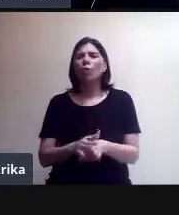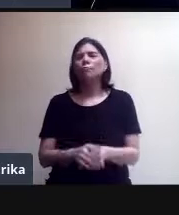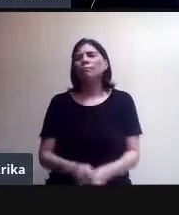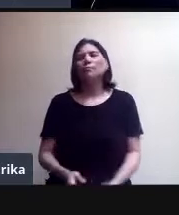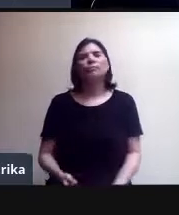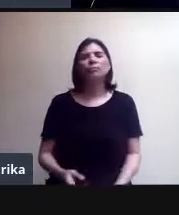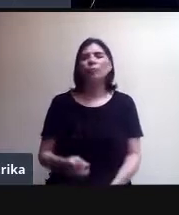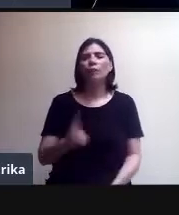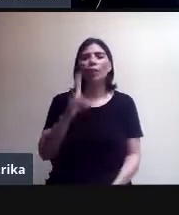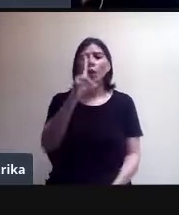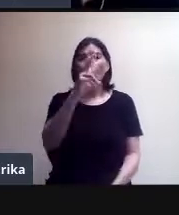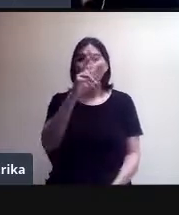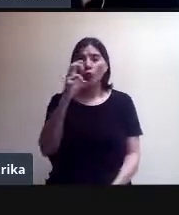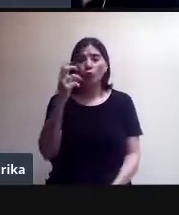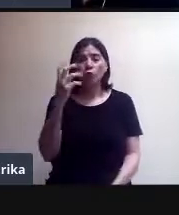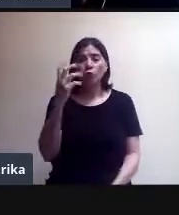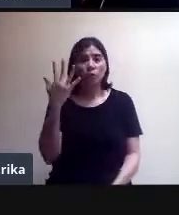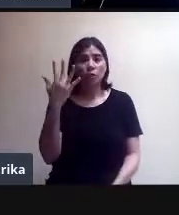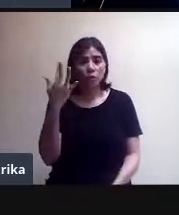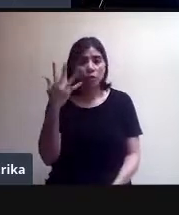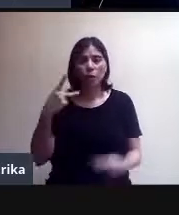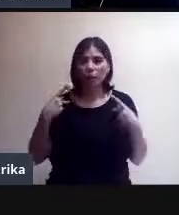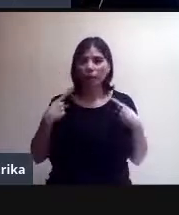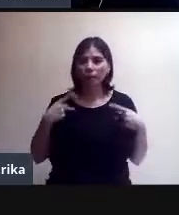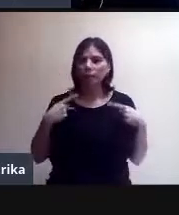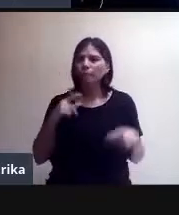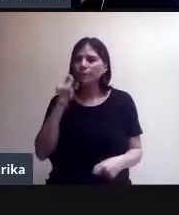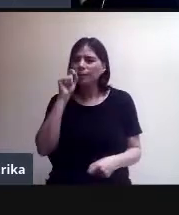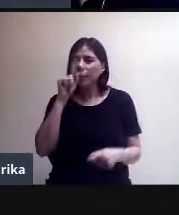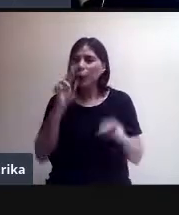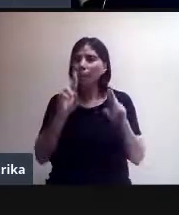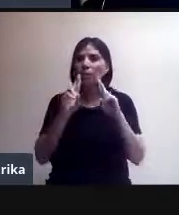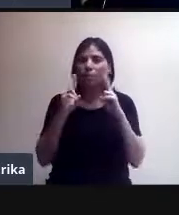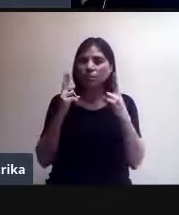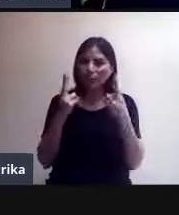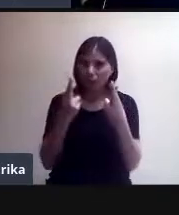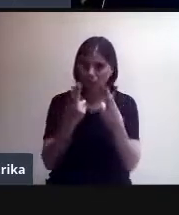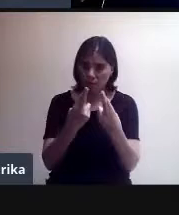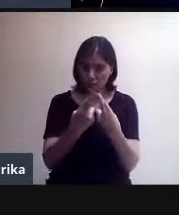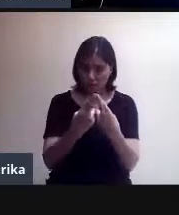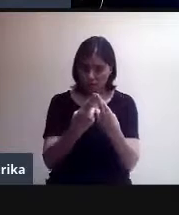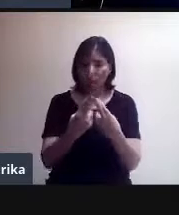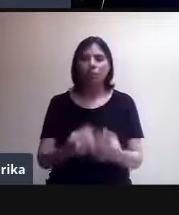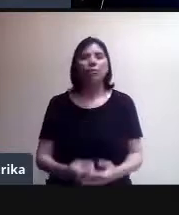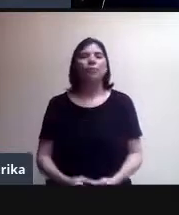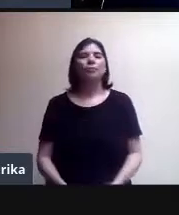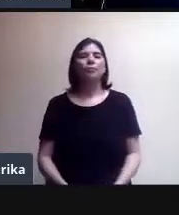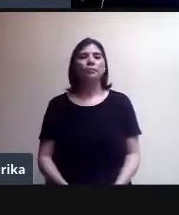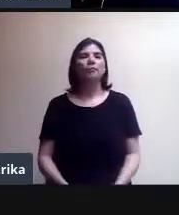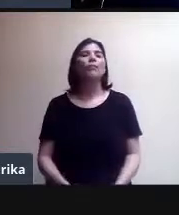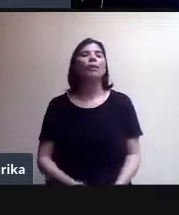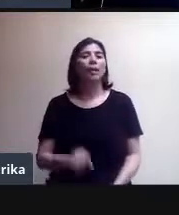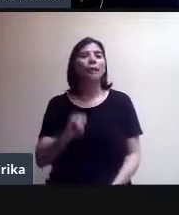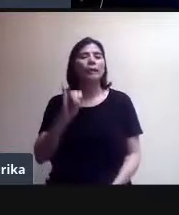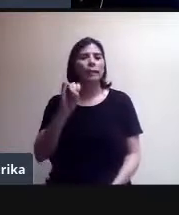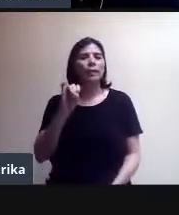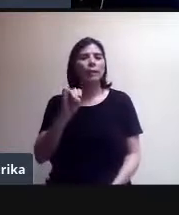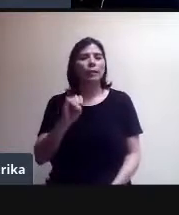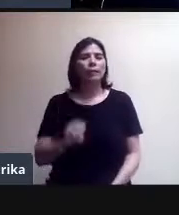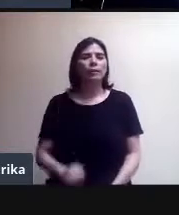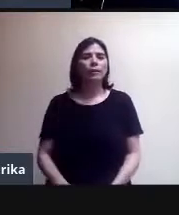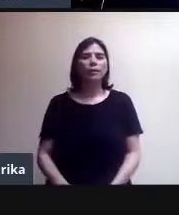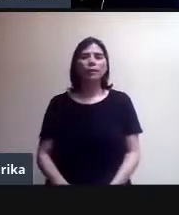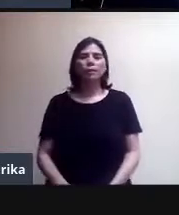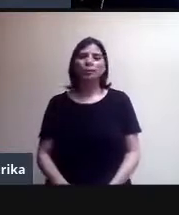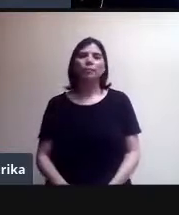personas en la misma reunión, ¿no? Sí, sincrónicamente, sí, exactamente. No hay límite